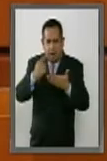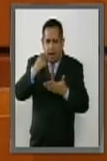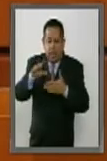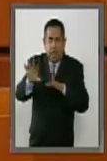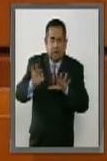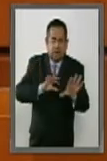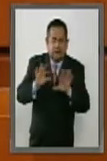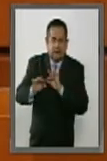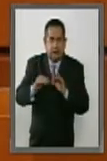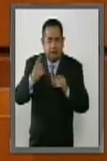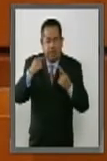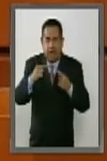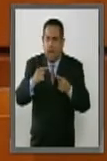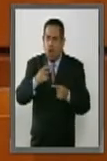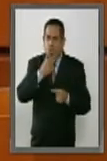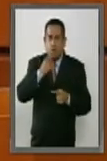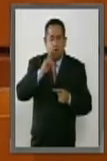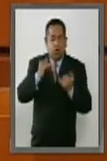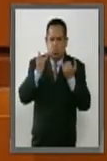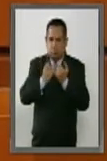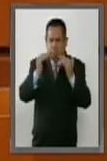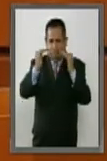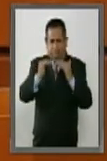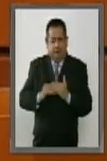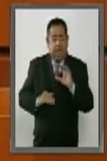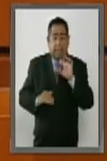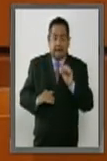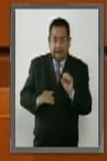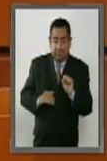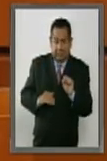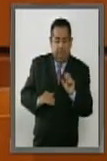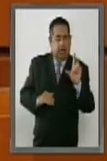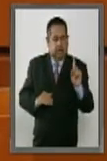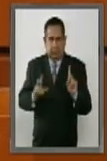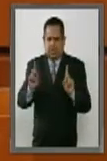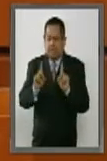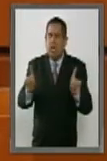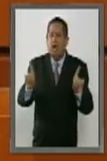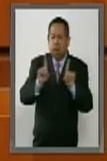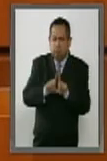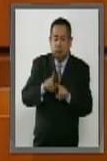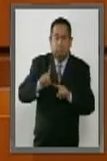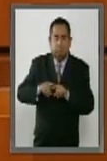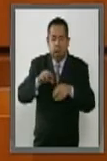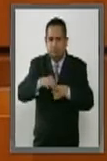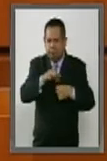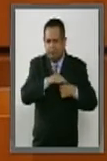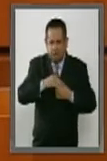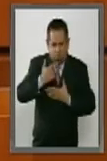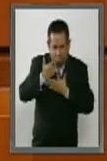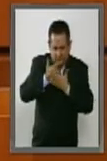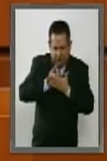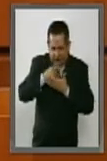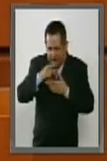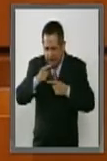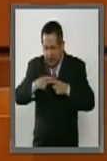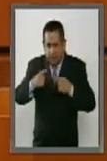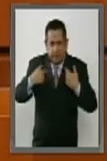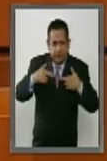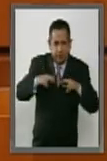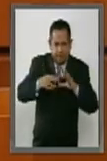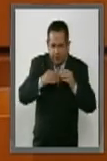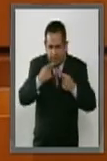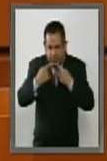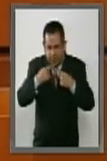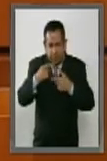garantizar la paridad en los 60 constituyentes que habrán de ser electos con listas de representación donde